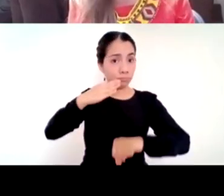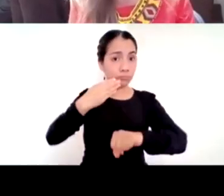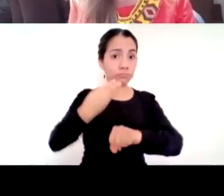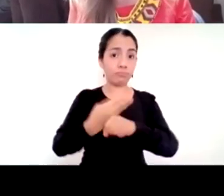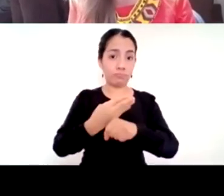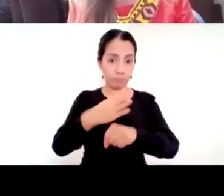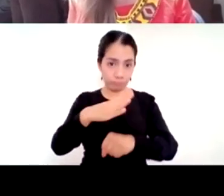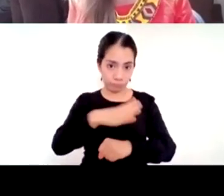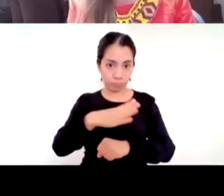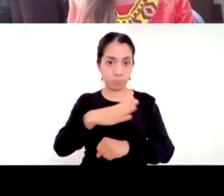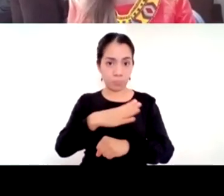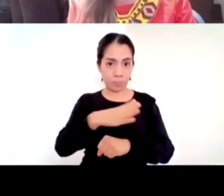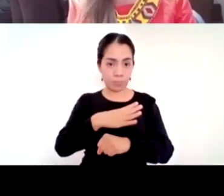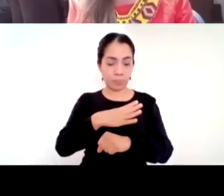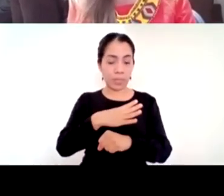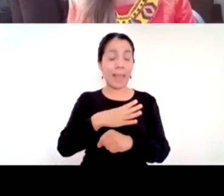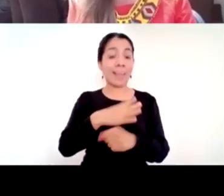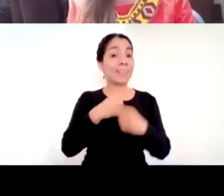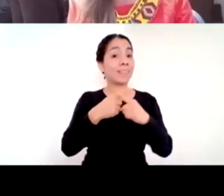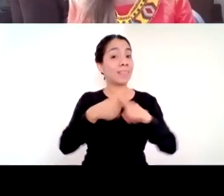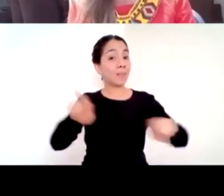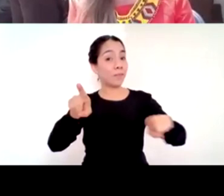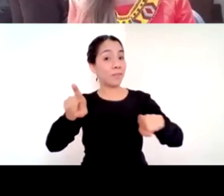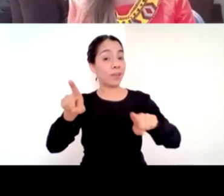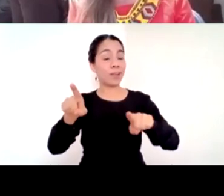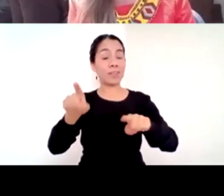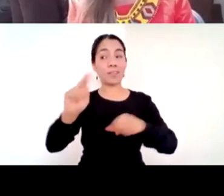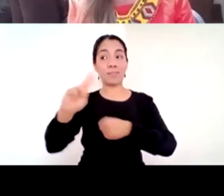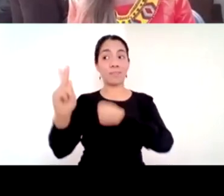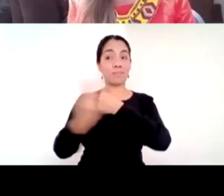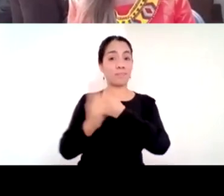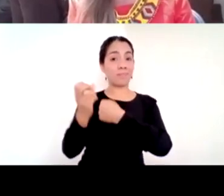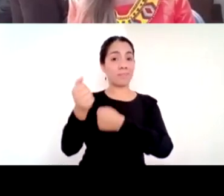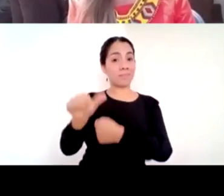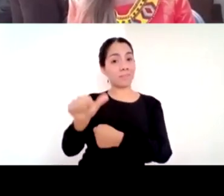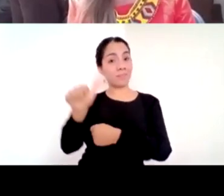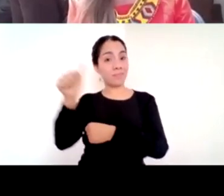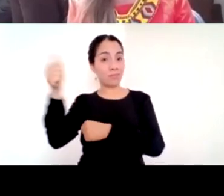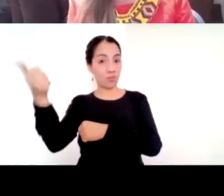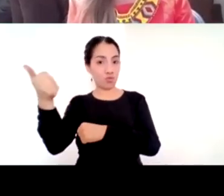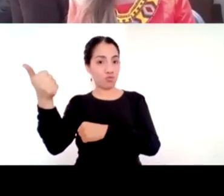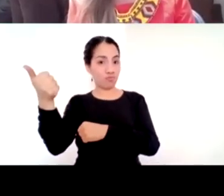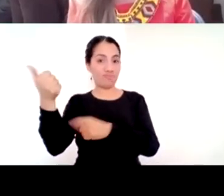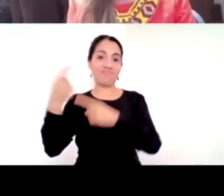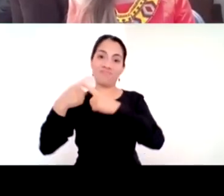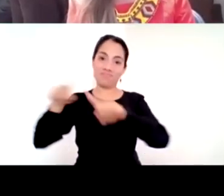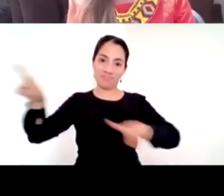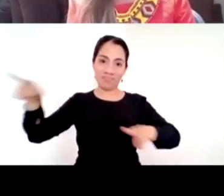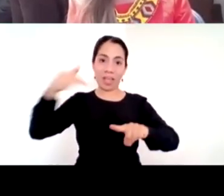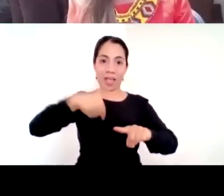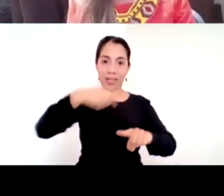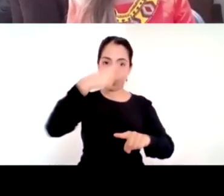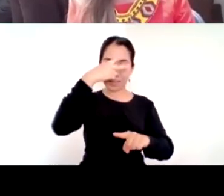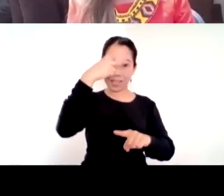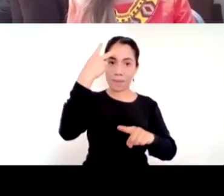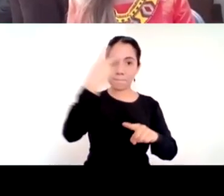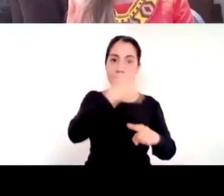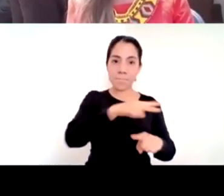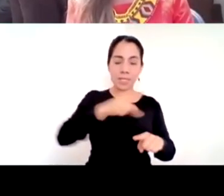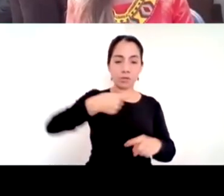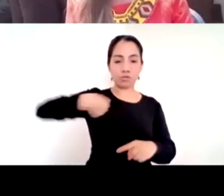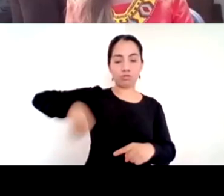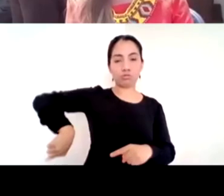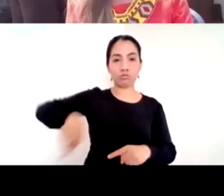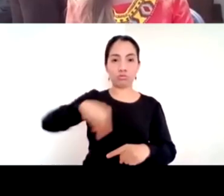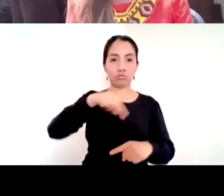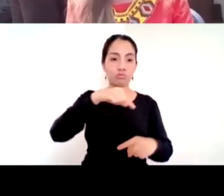diferencia con otros países. Si bien en México lo primero que entra en aislamiento voluntario es la